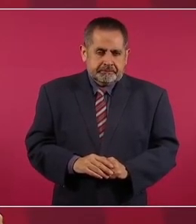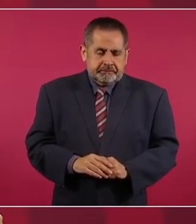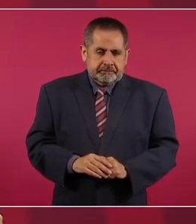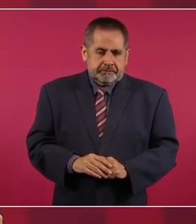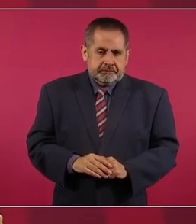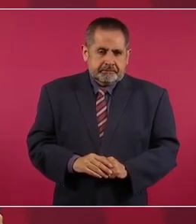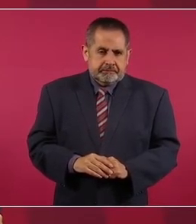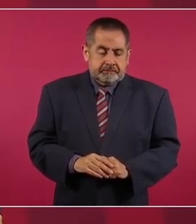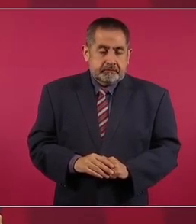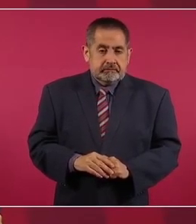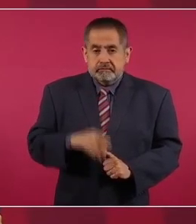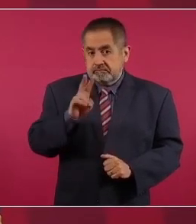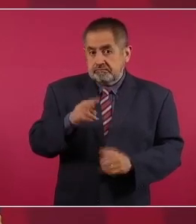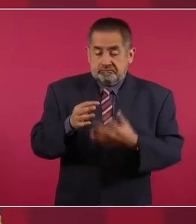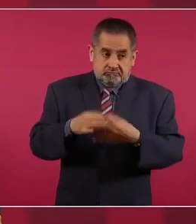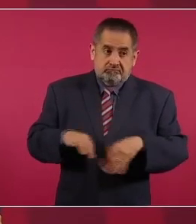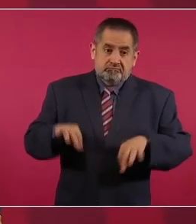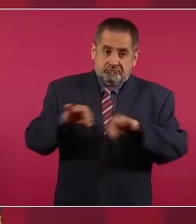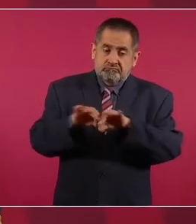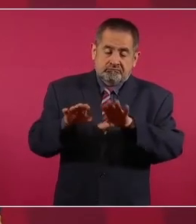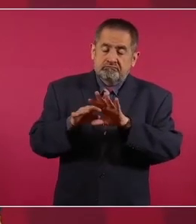muy importante